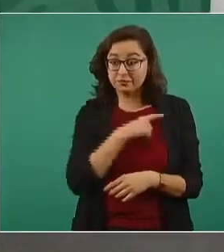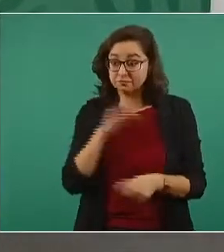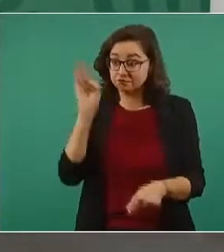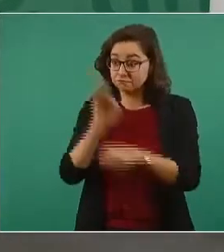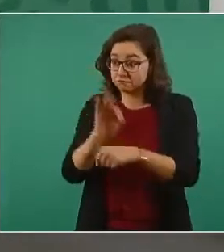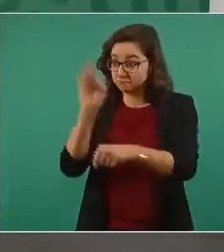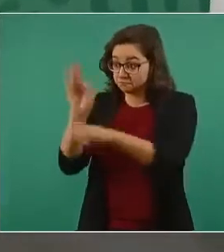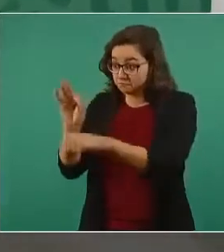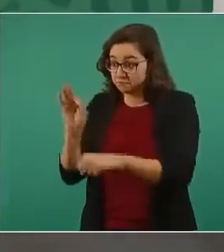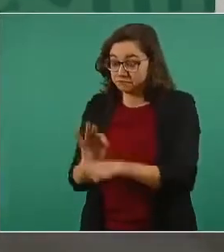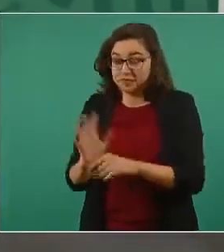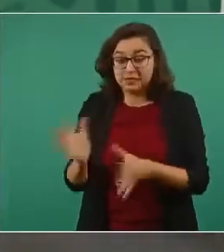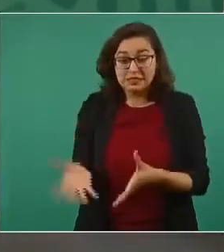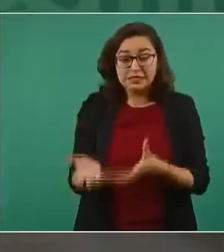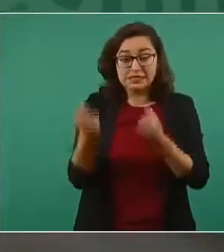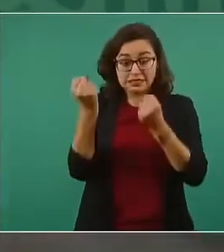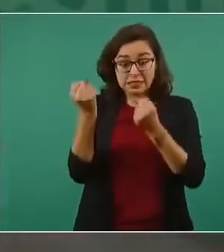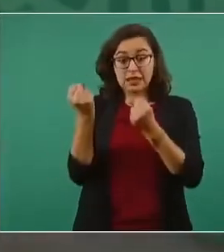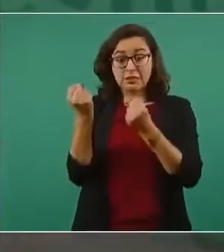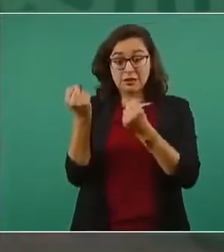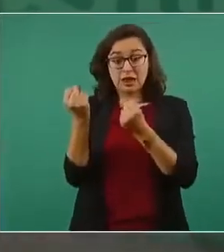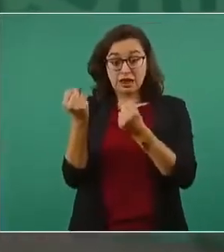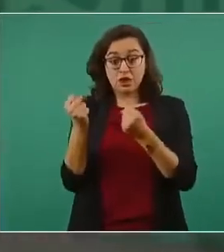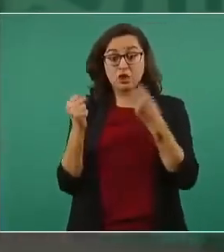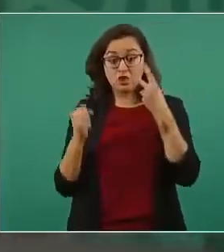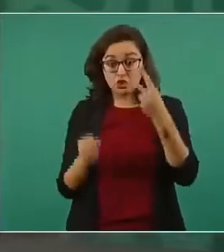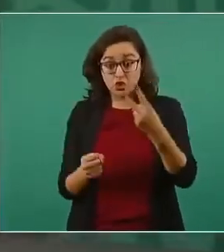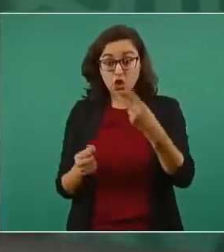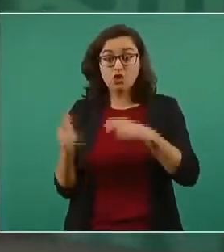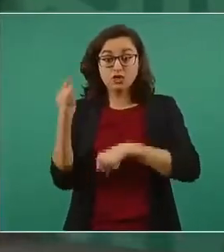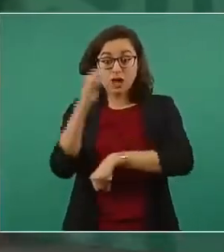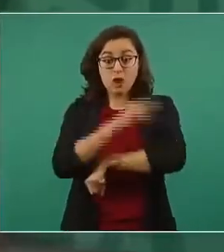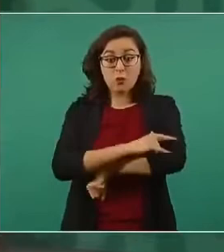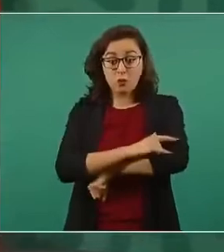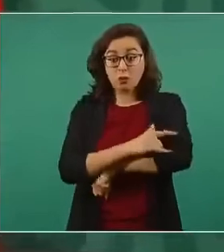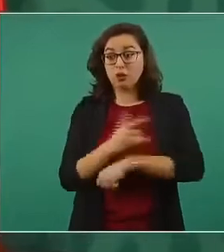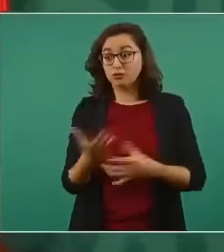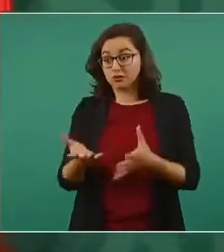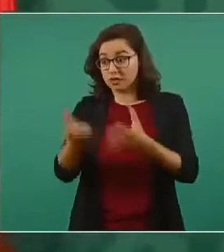es que rescatamos esos dos aeropuertos,